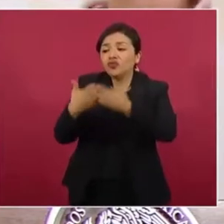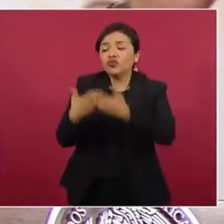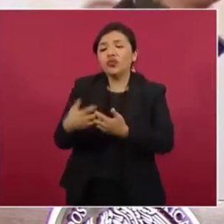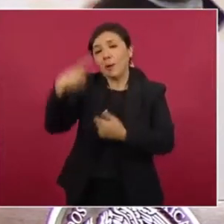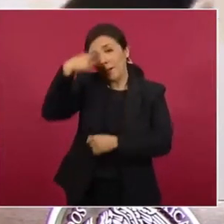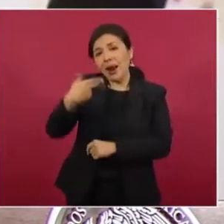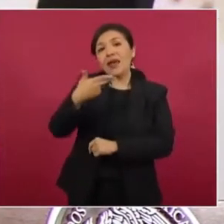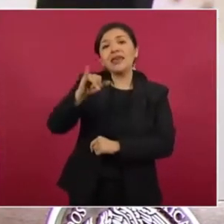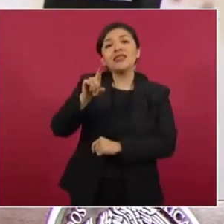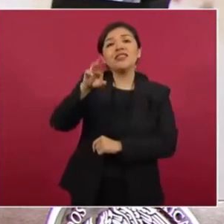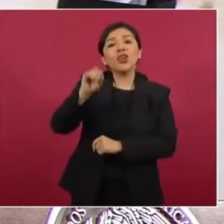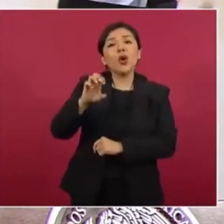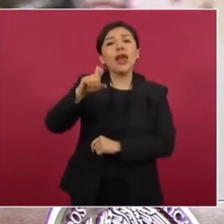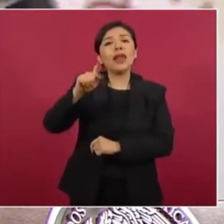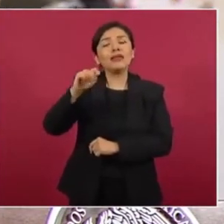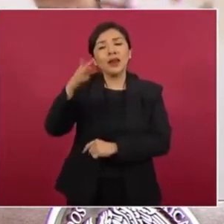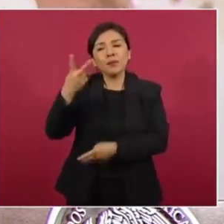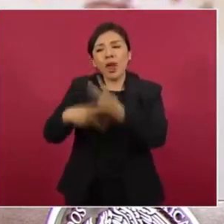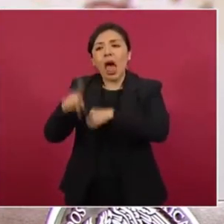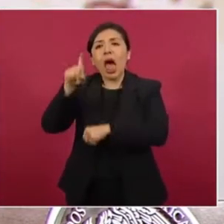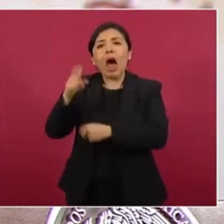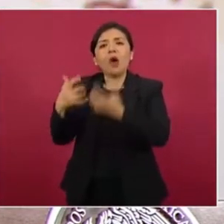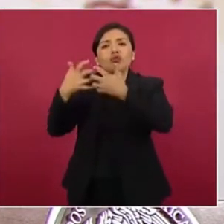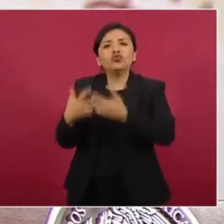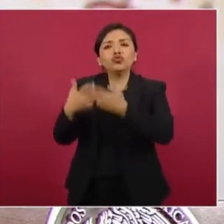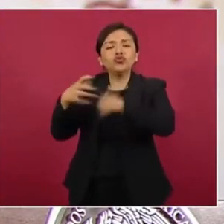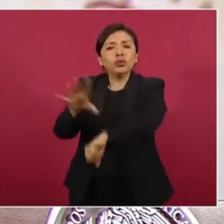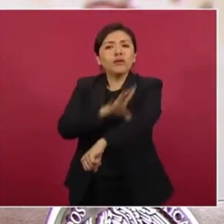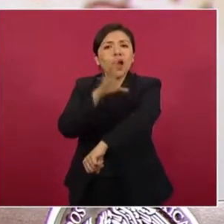en el transcurso